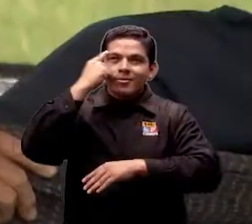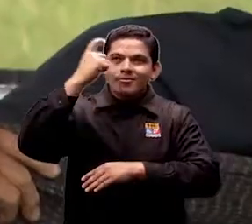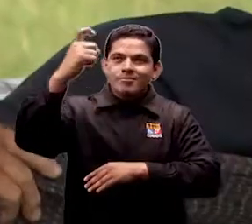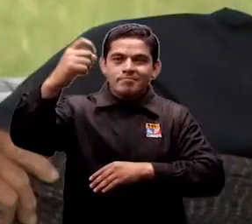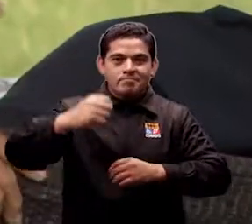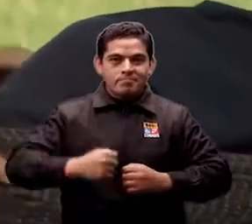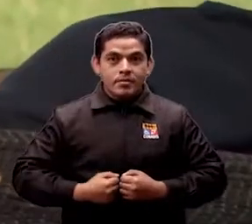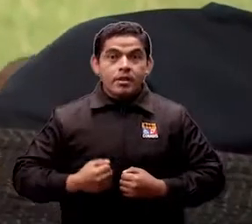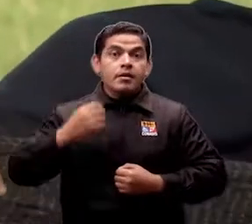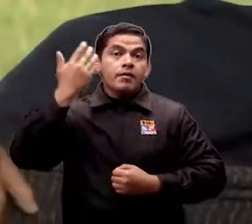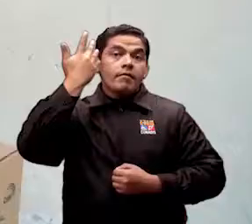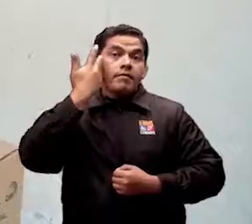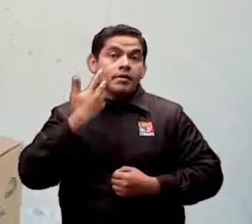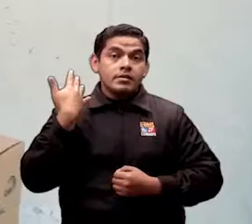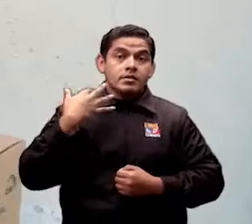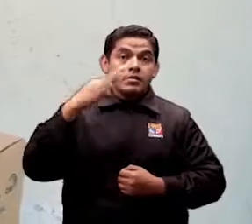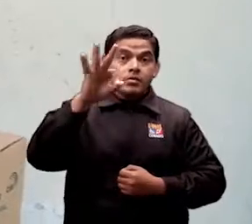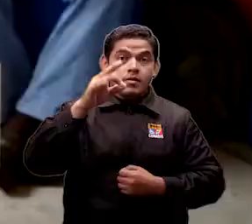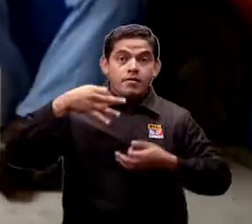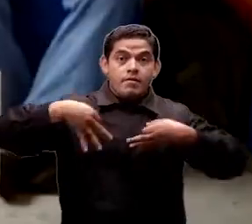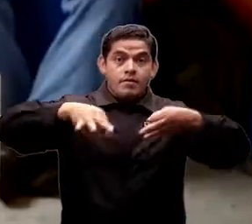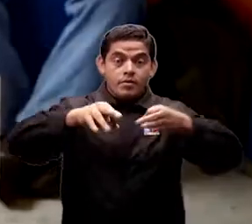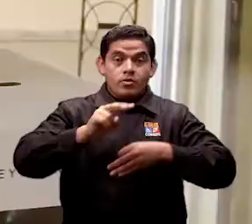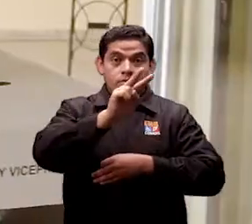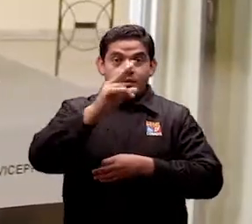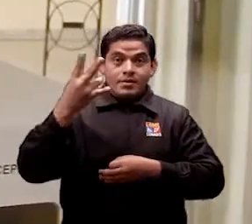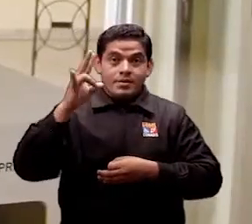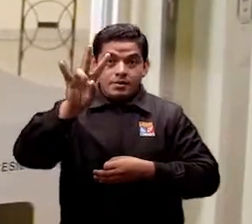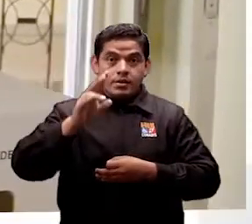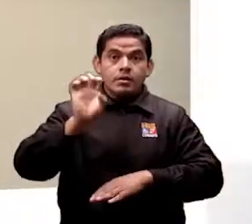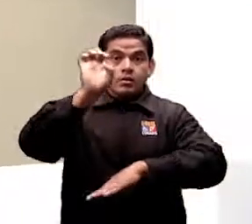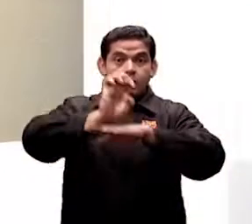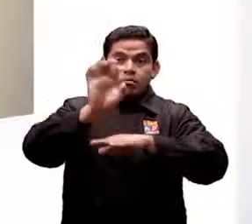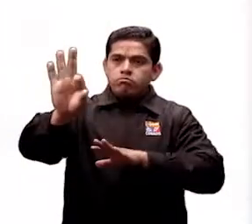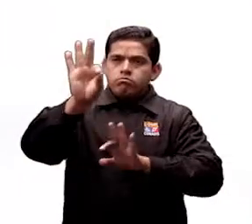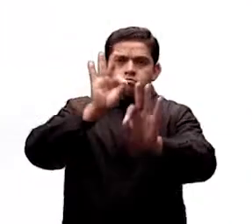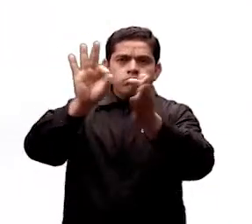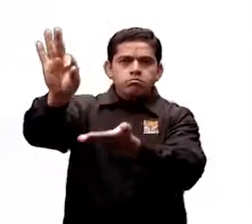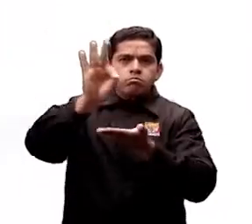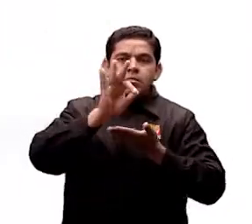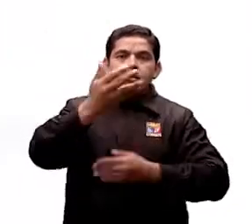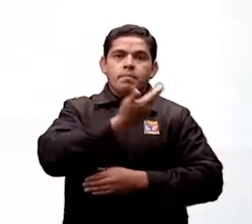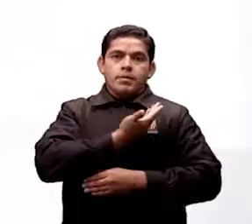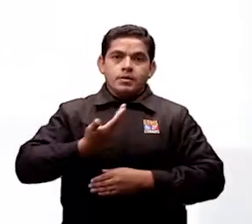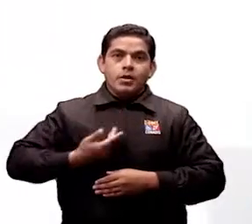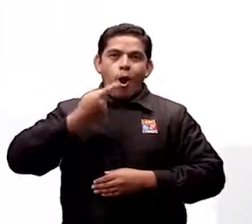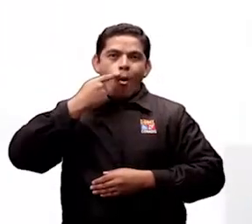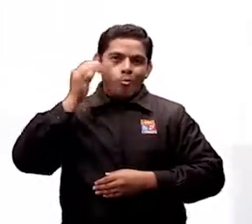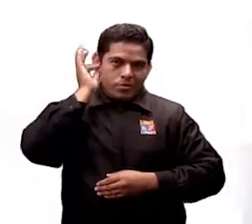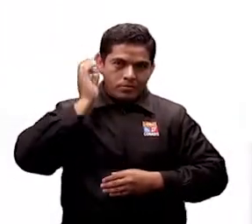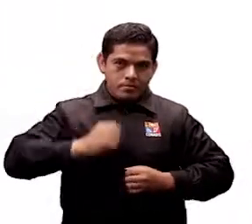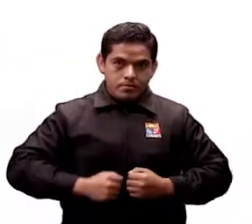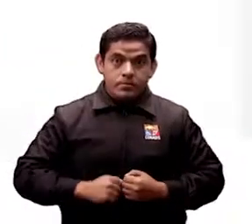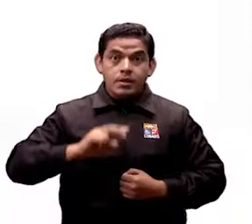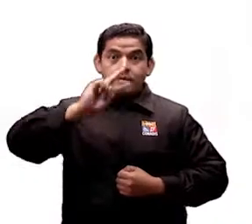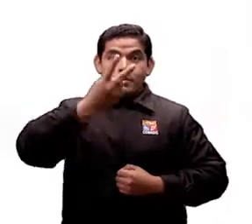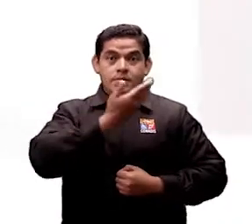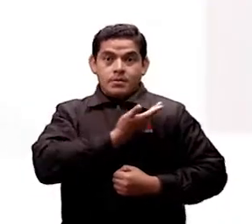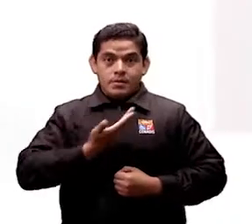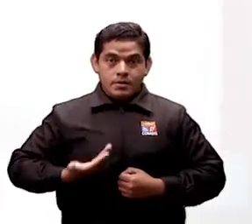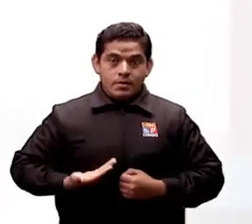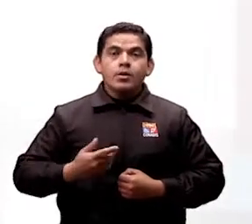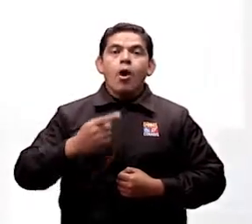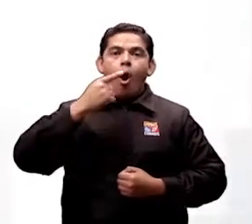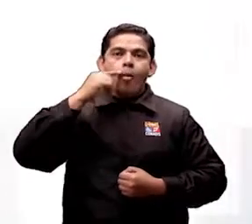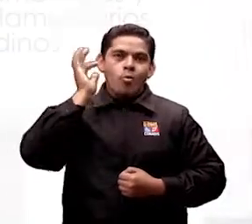El 19 de febrero de 2017, en Ecuador se elegirán las dignidades para presidente o presidenta, vicepresidente